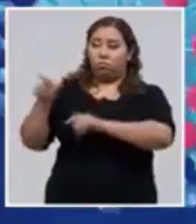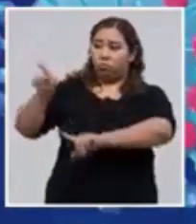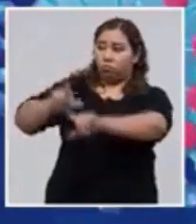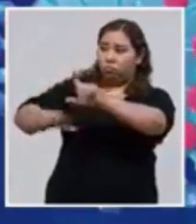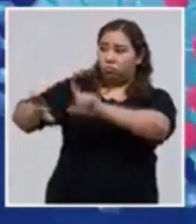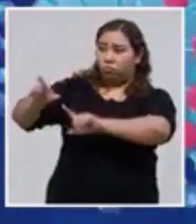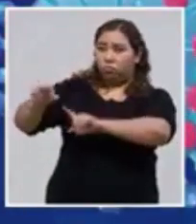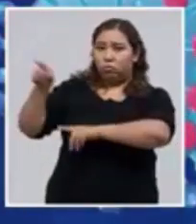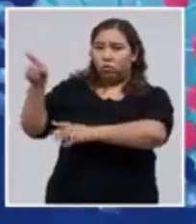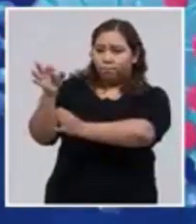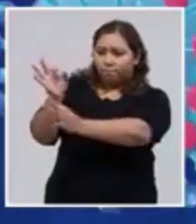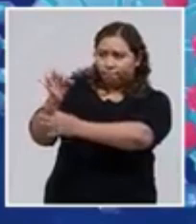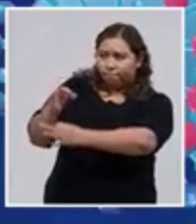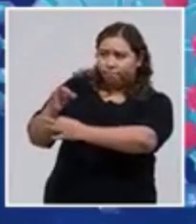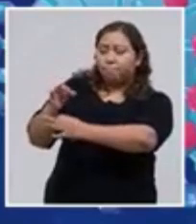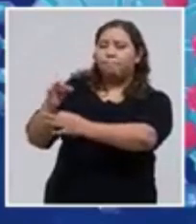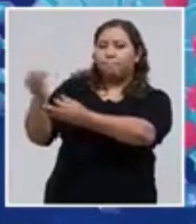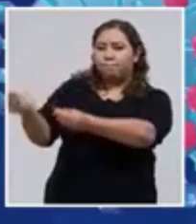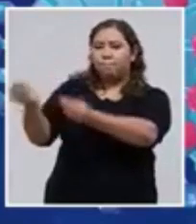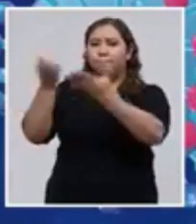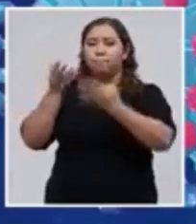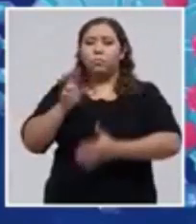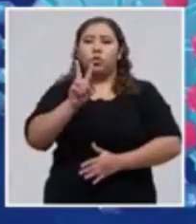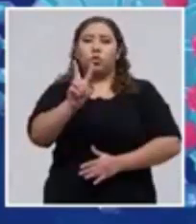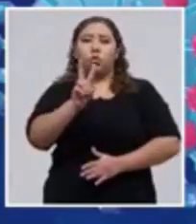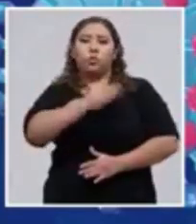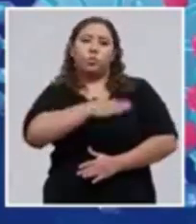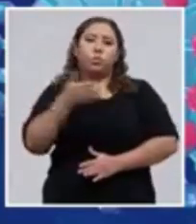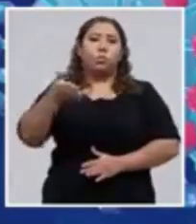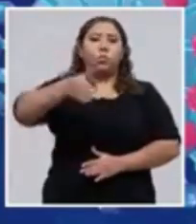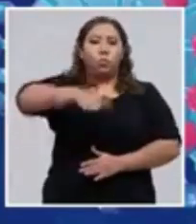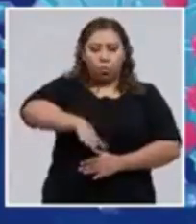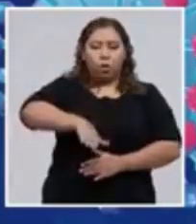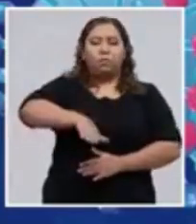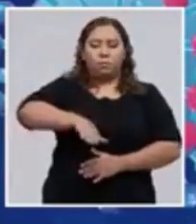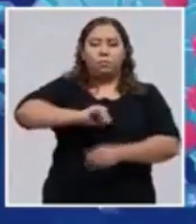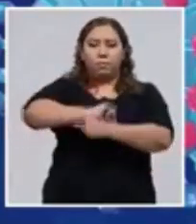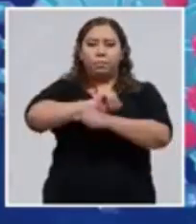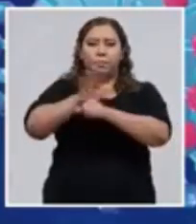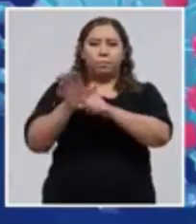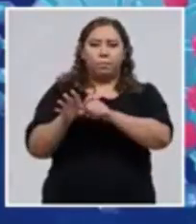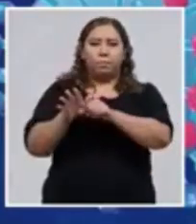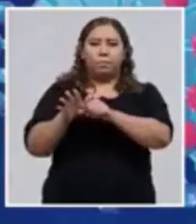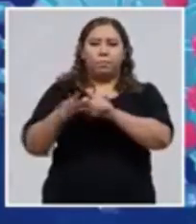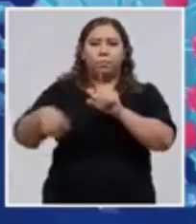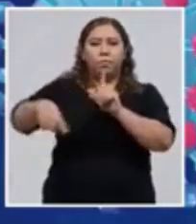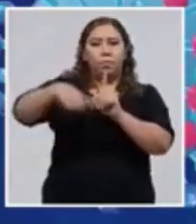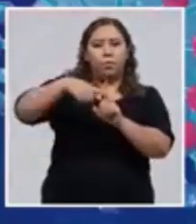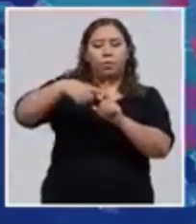dos nuevos fallecimientos que han resultado positivo por COVID-19.